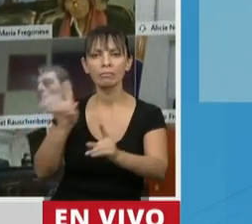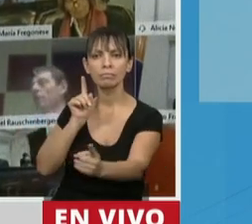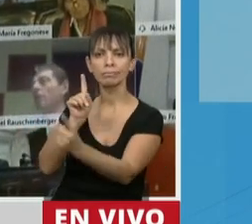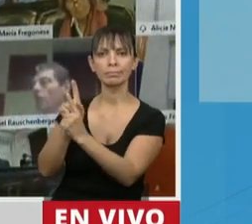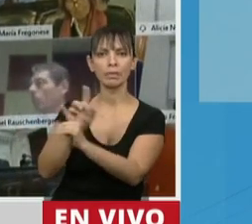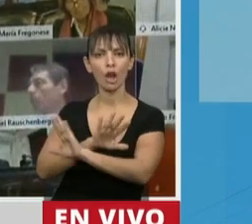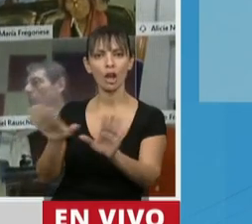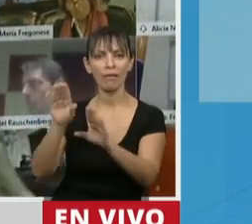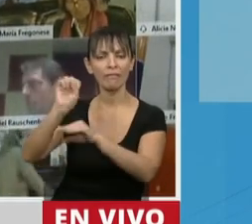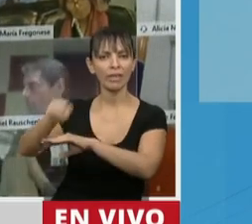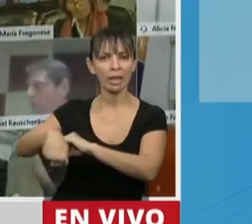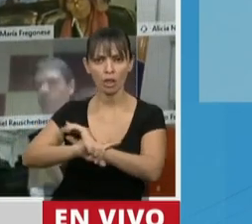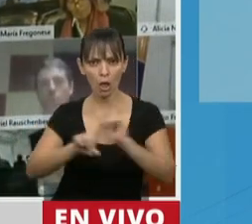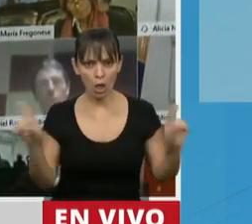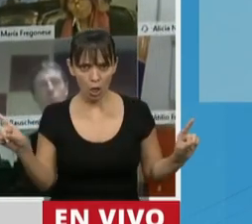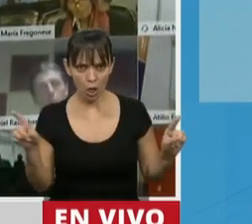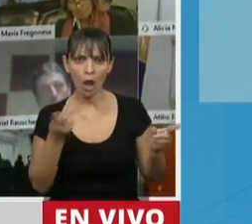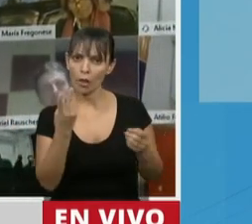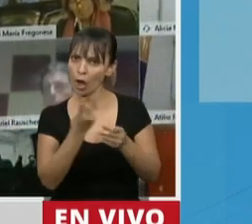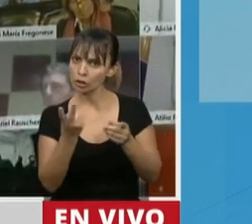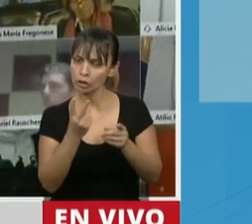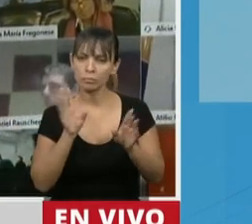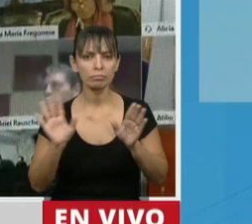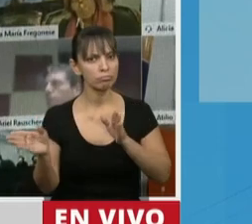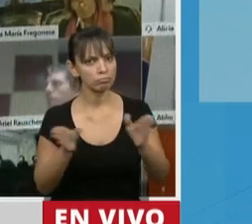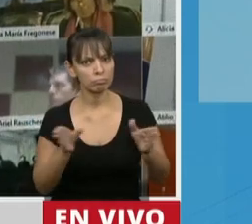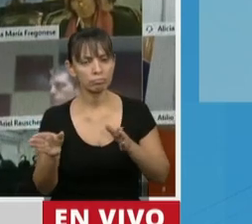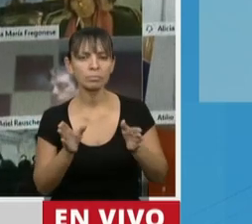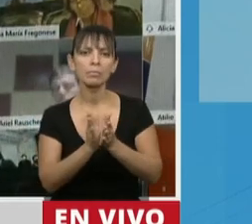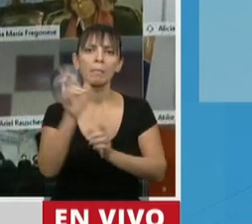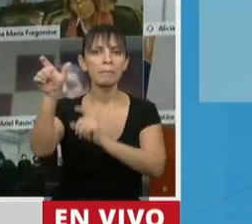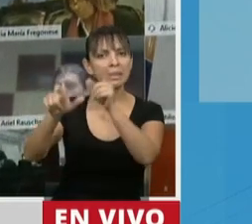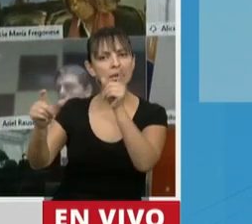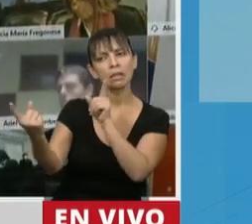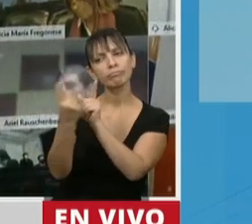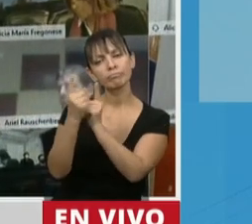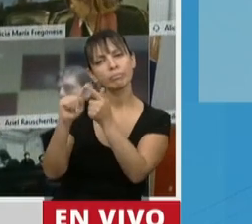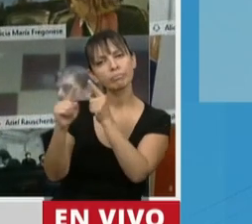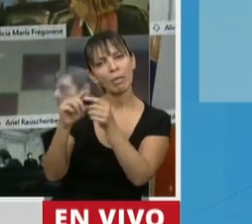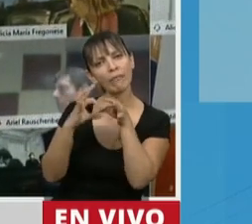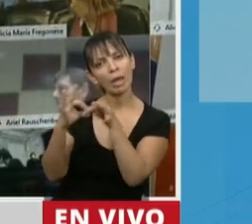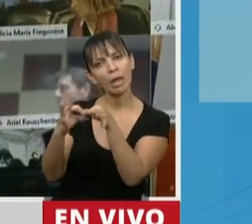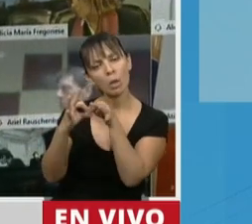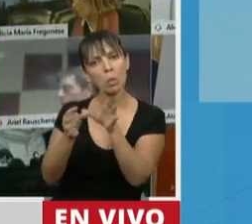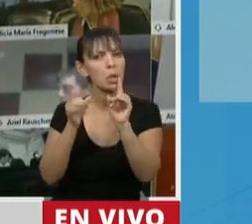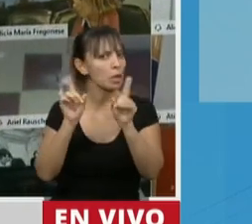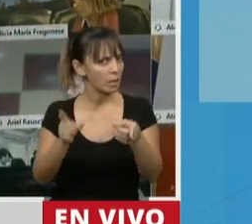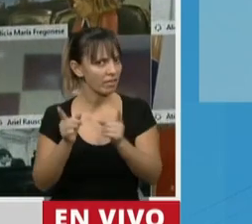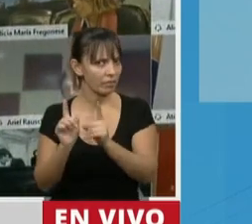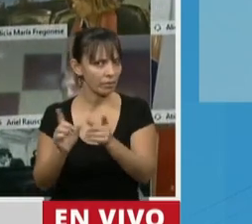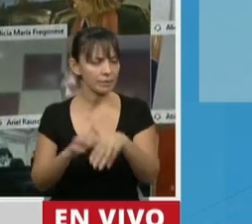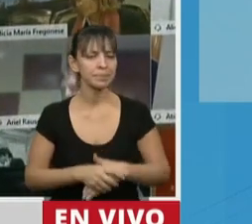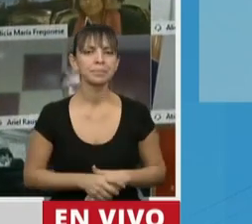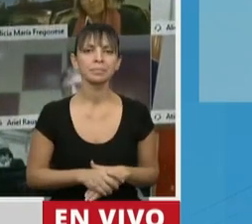tiene con cada uno de los pacientes o de los ciudadanos o cada uno de los vecinos de cada uno de nuestros